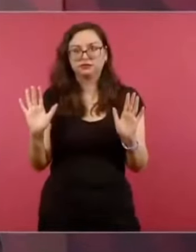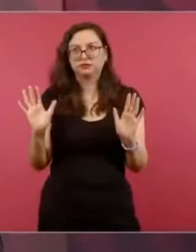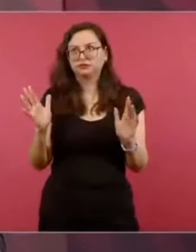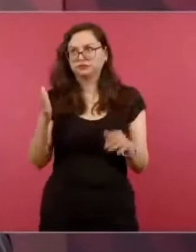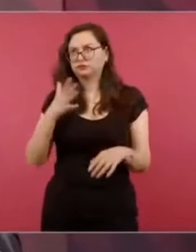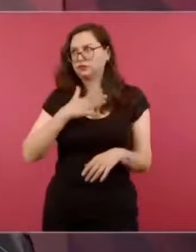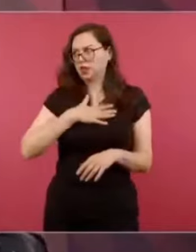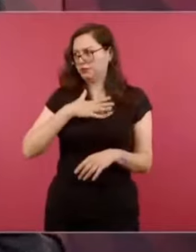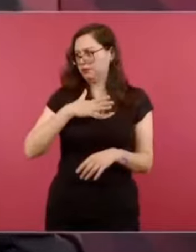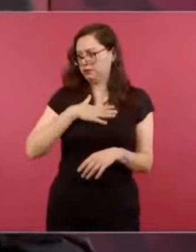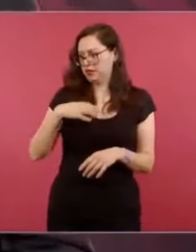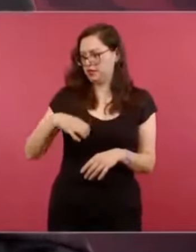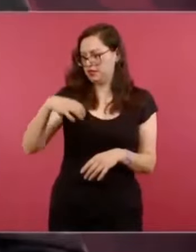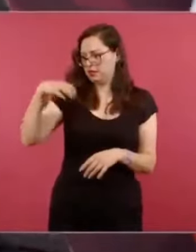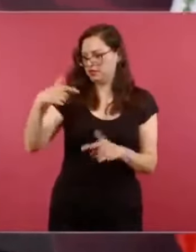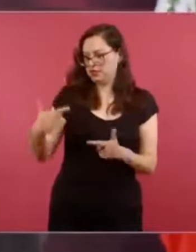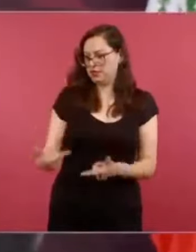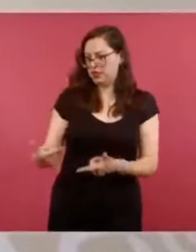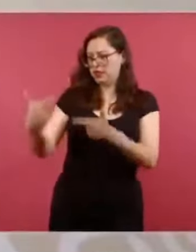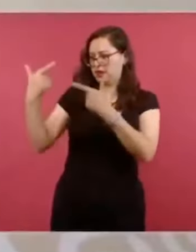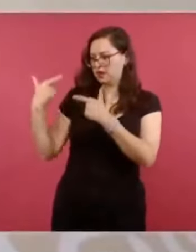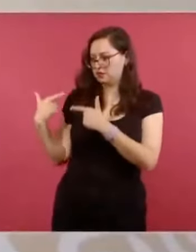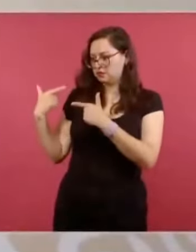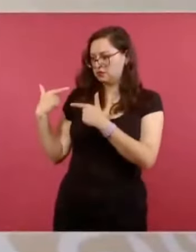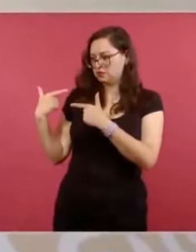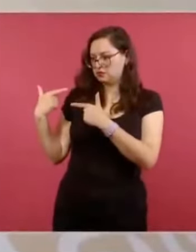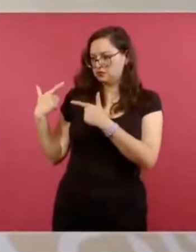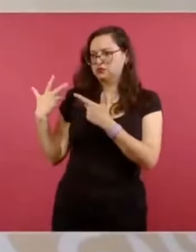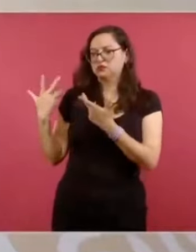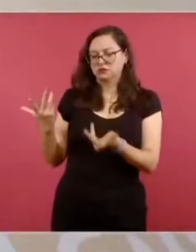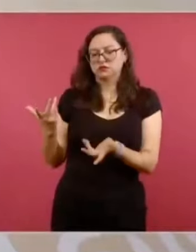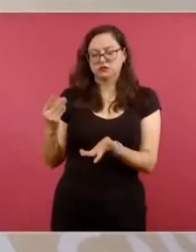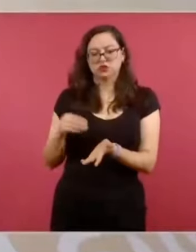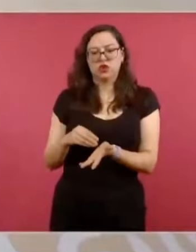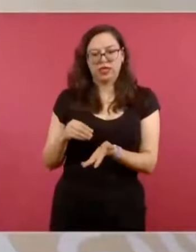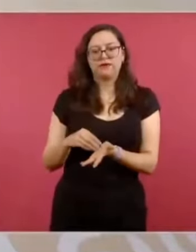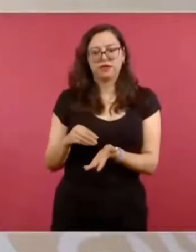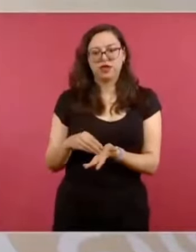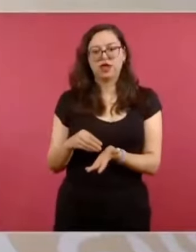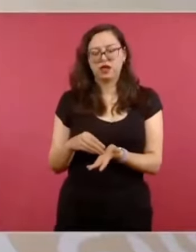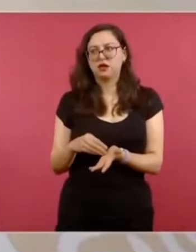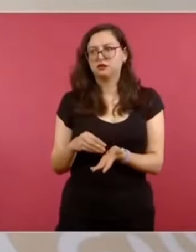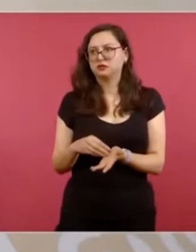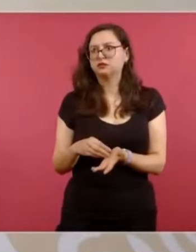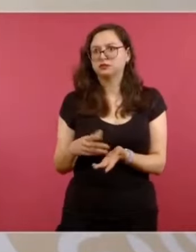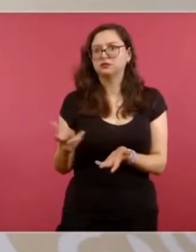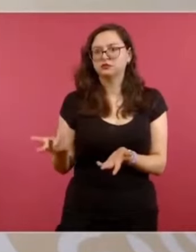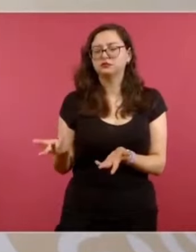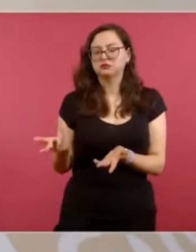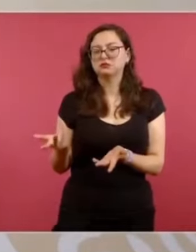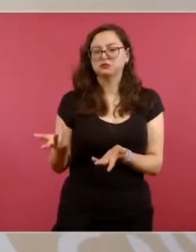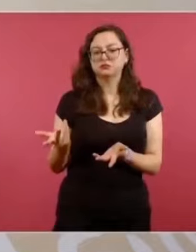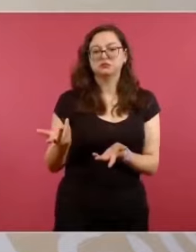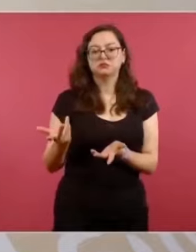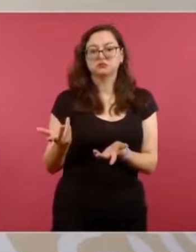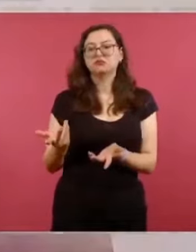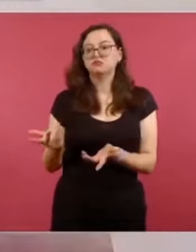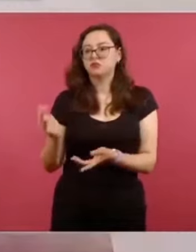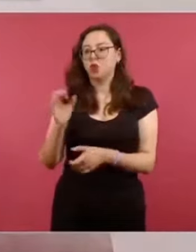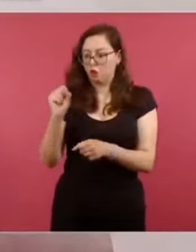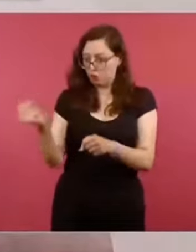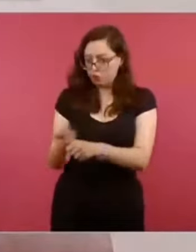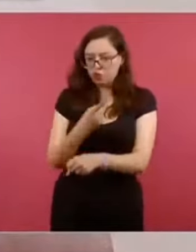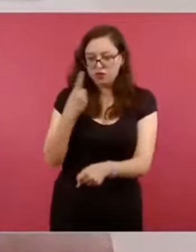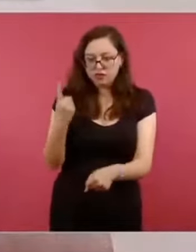más joven, tuvimos posibilidad